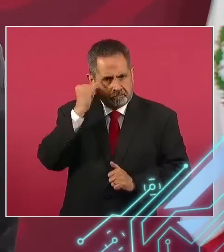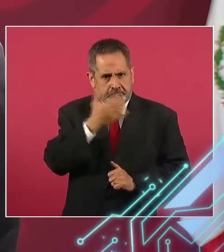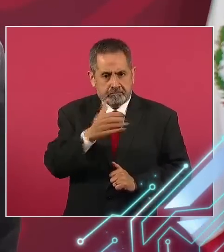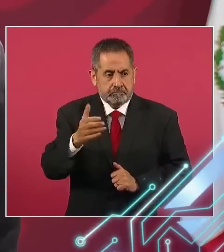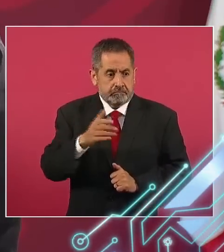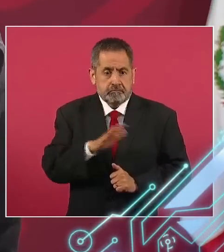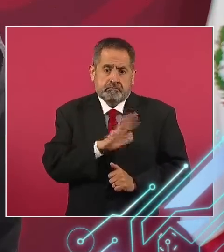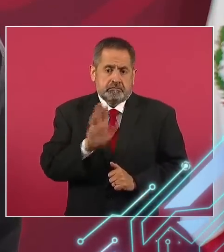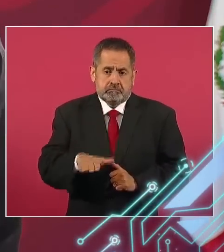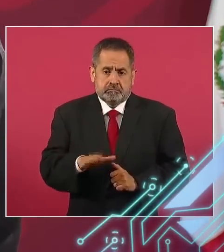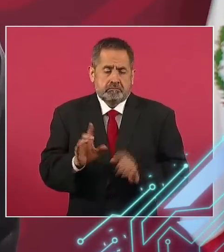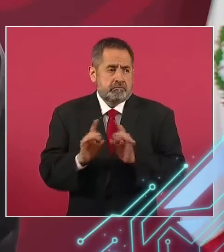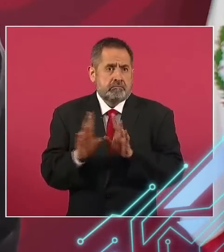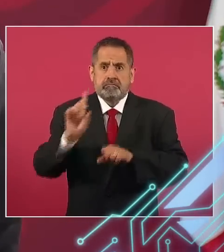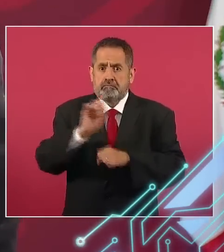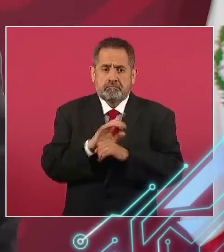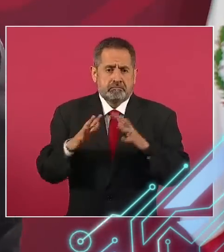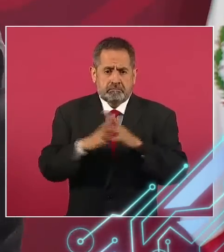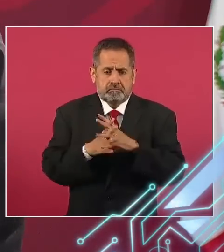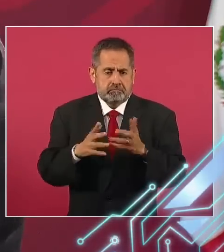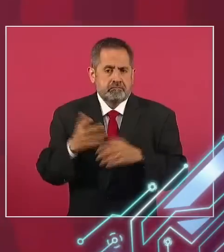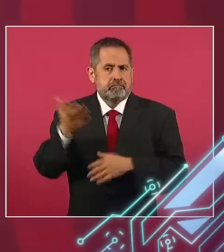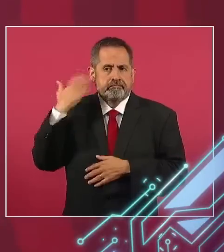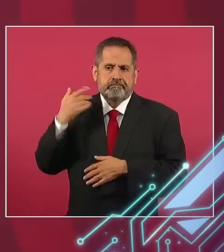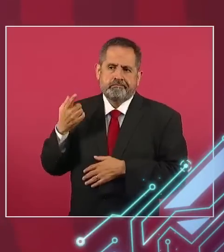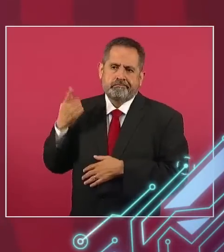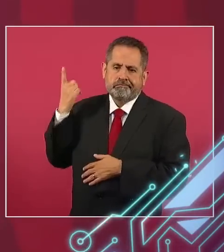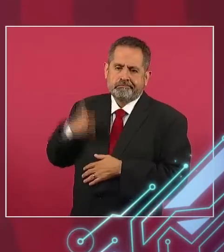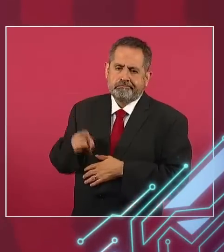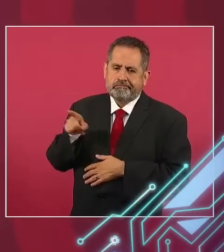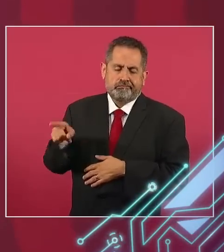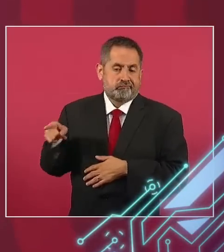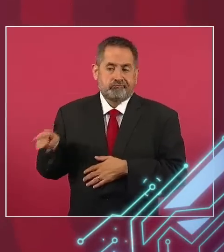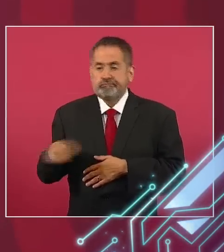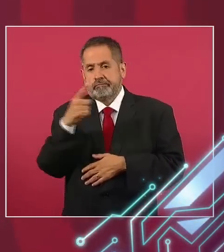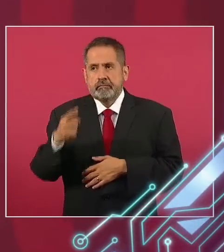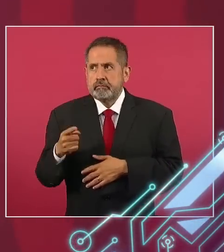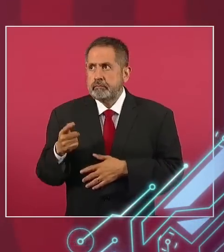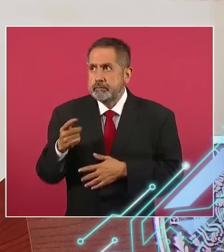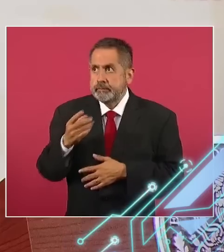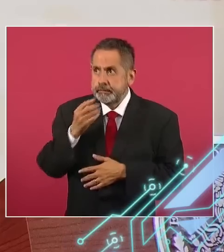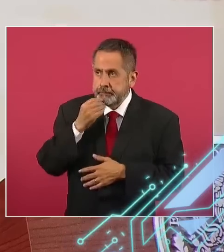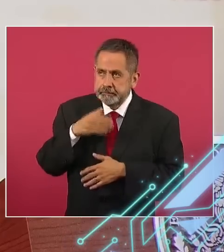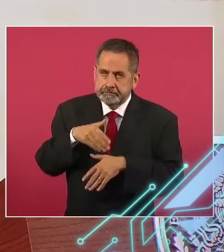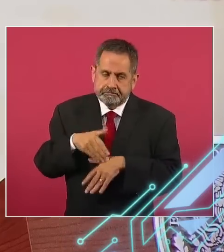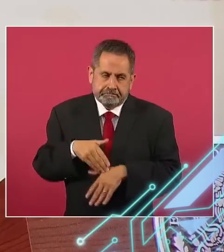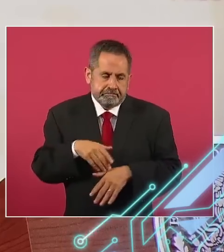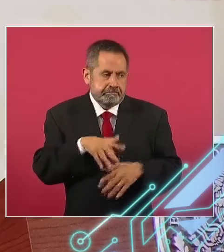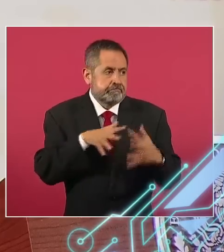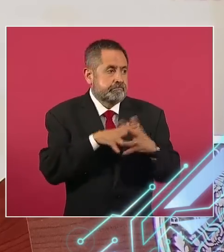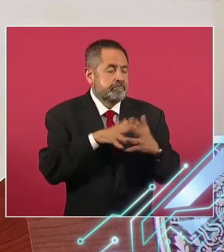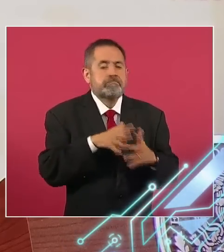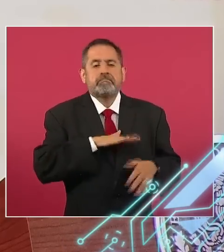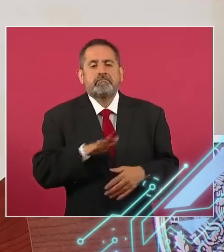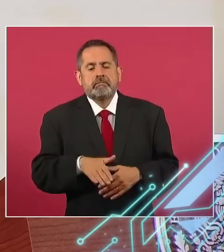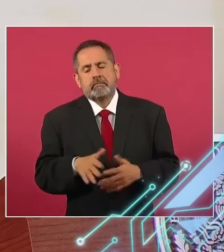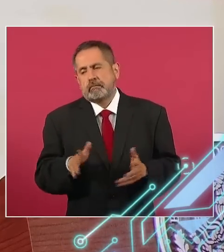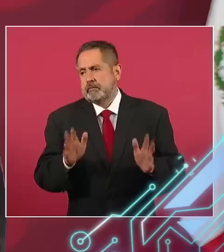murieron en esa guerra ordenada por las autoridades civiles.